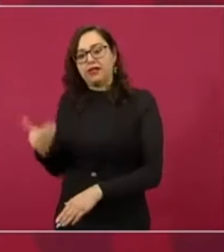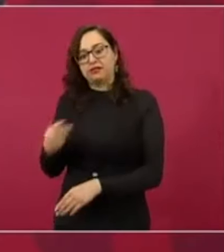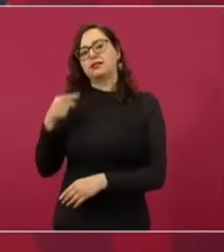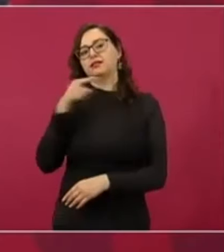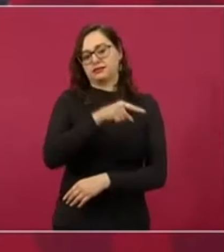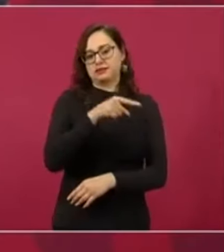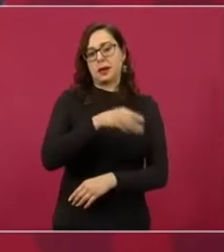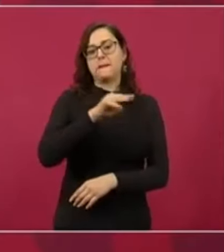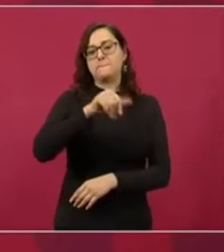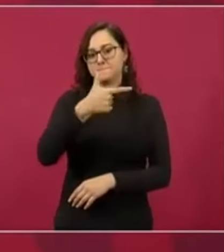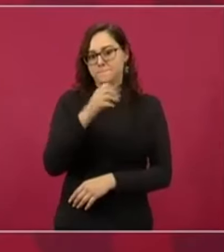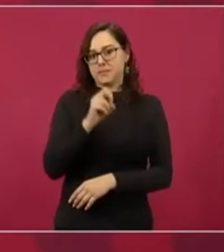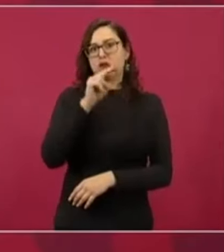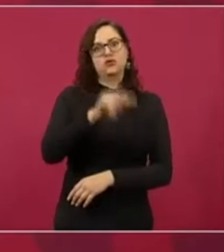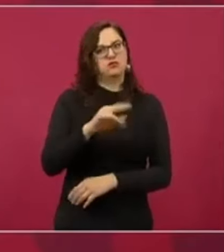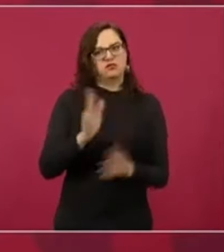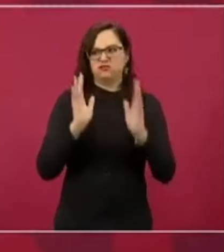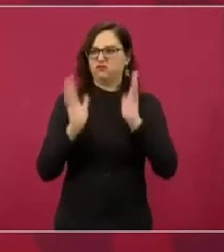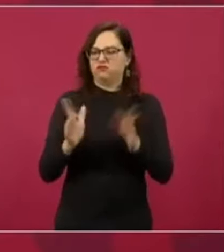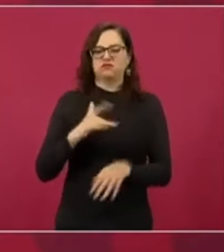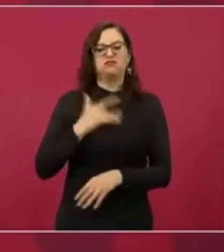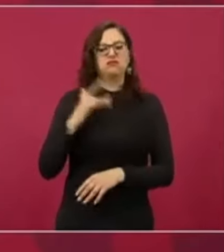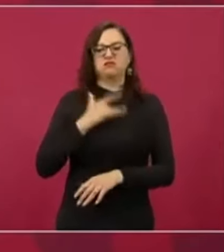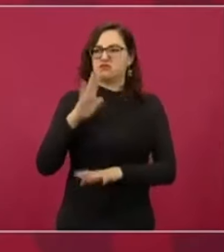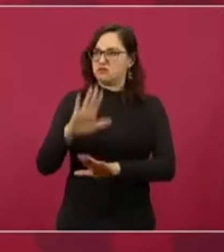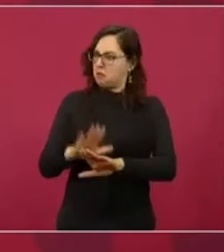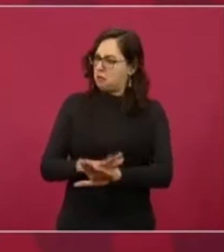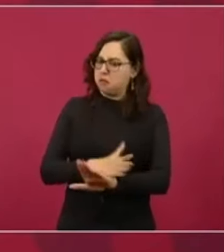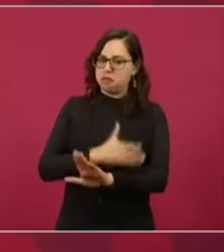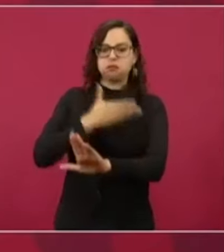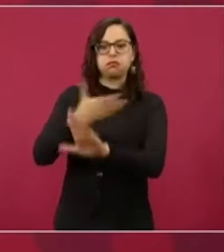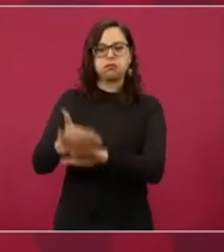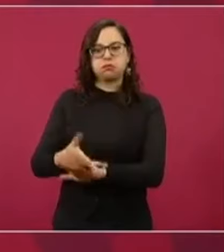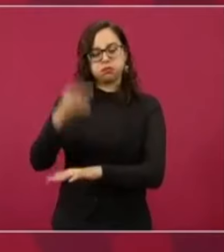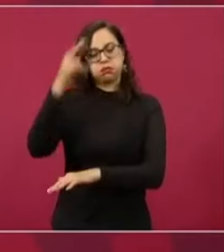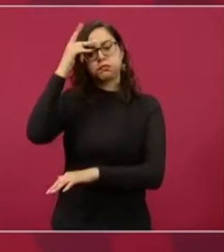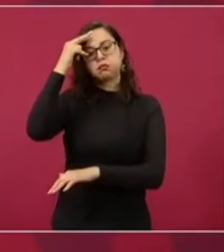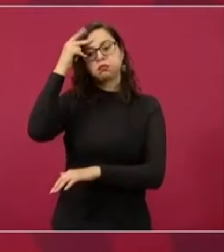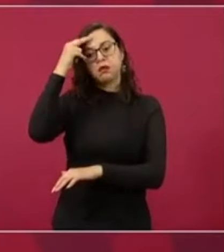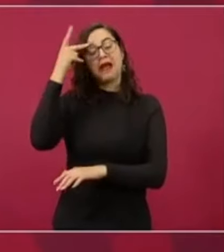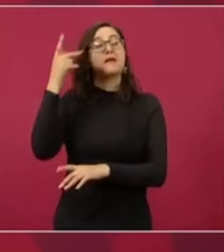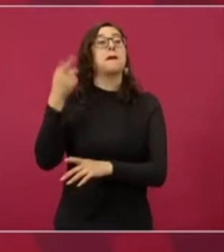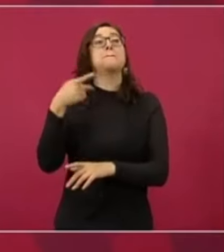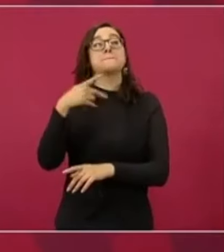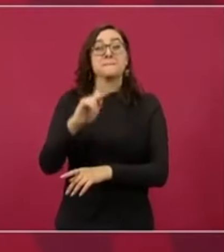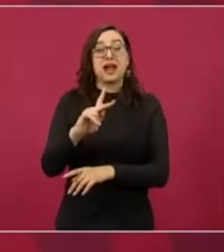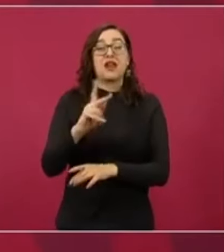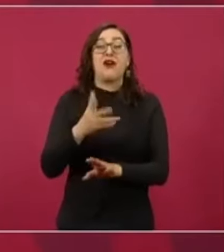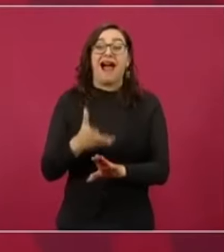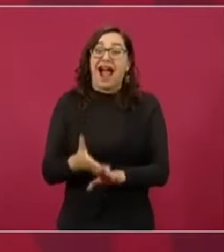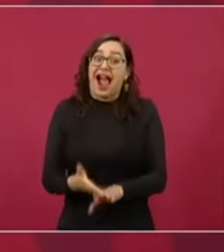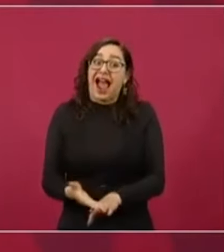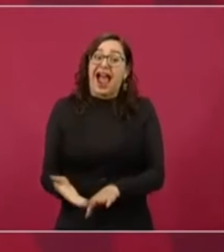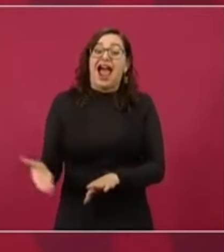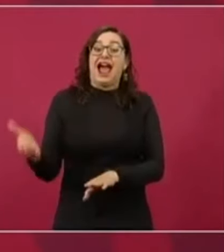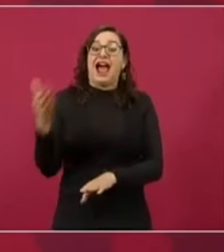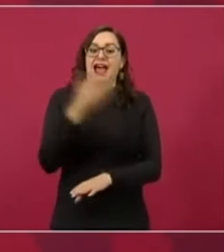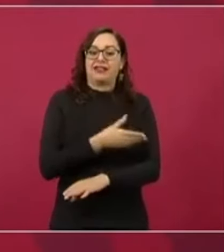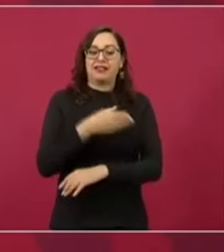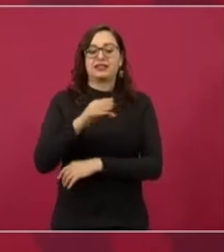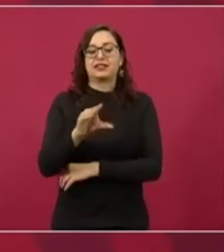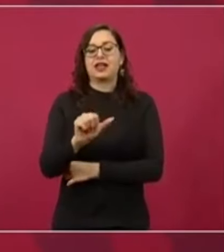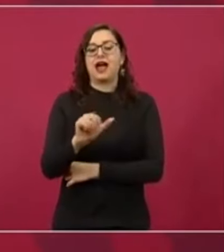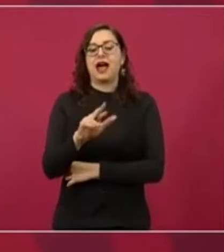ya había llamado a tomar las armas otro dirigente, que no hay que olvidar, Catarino